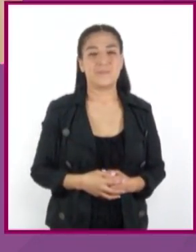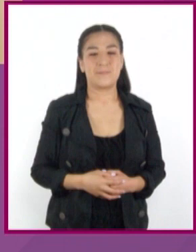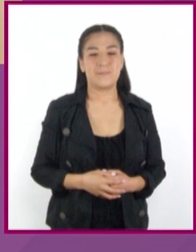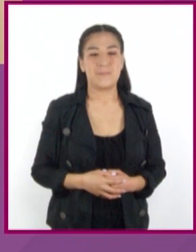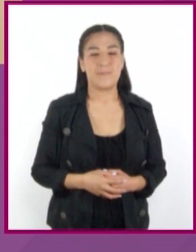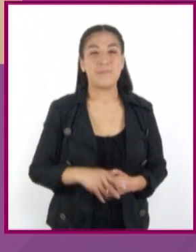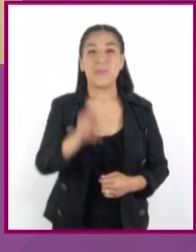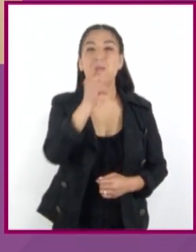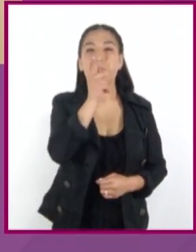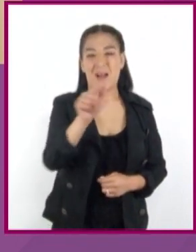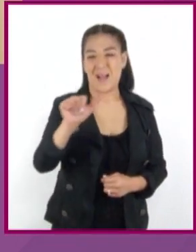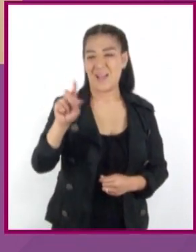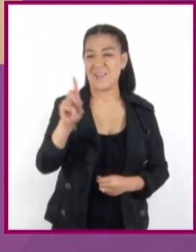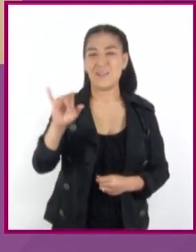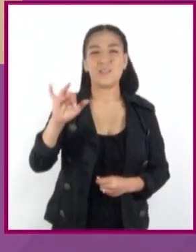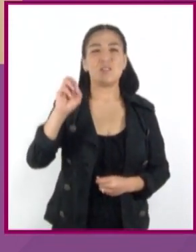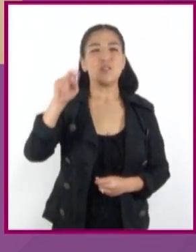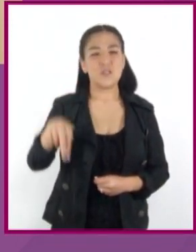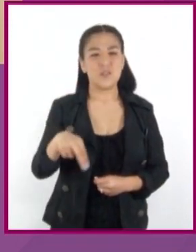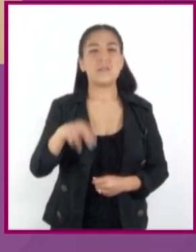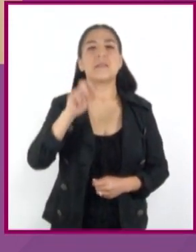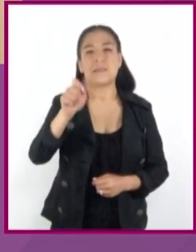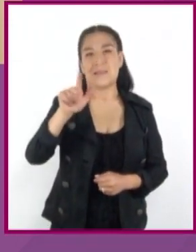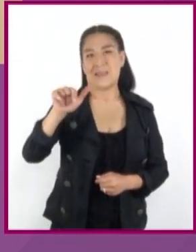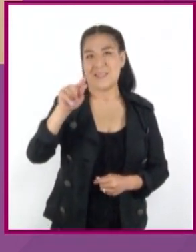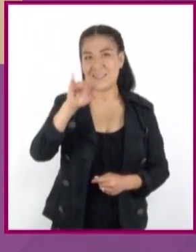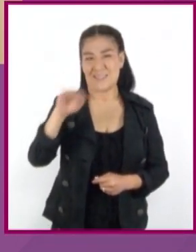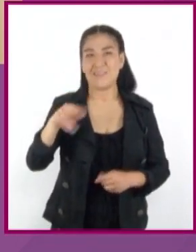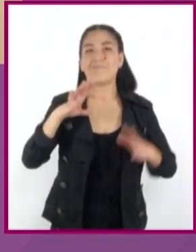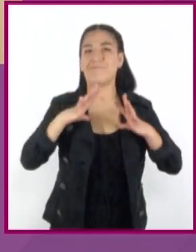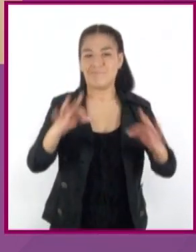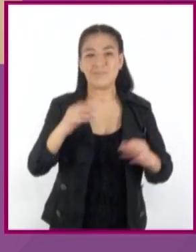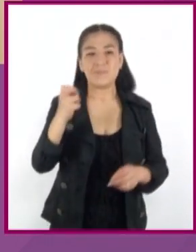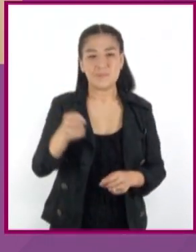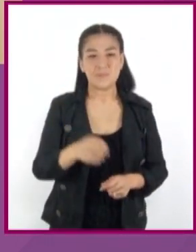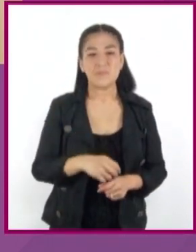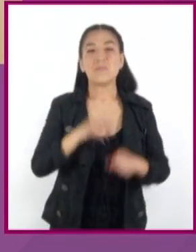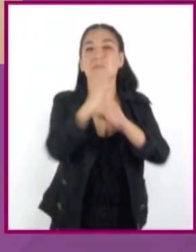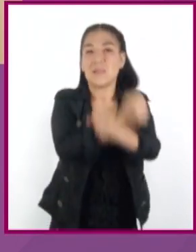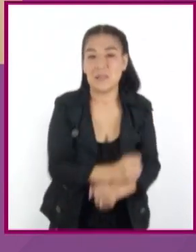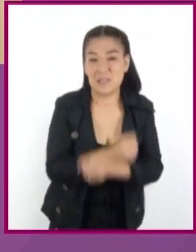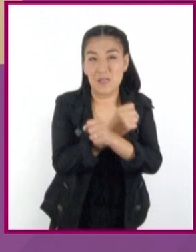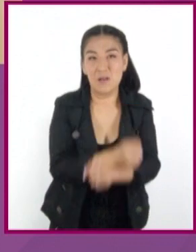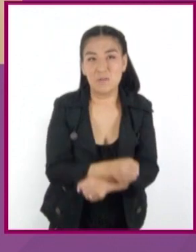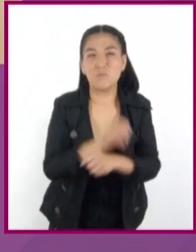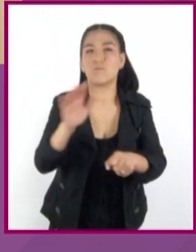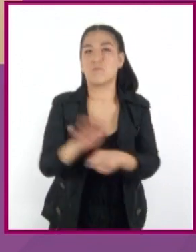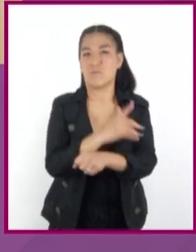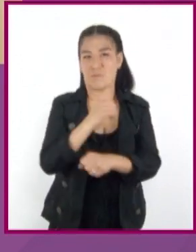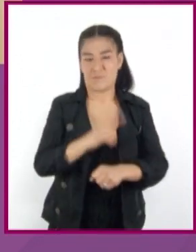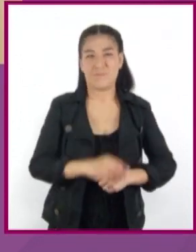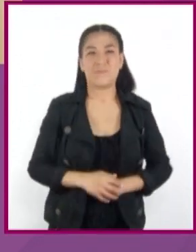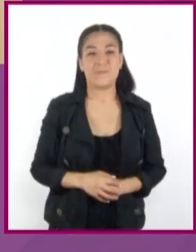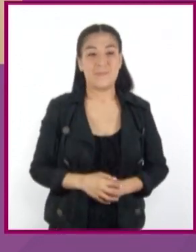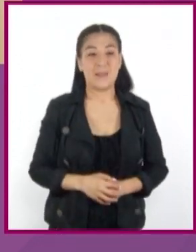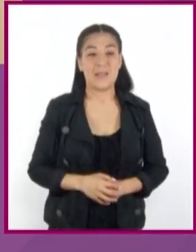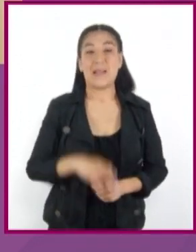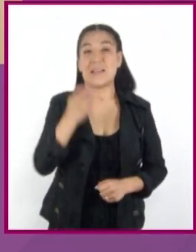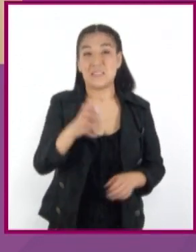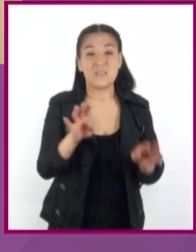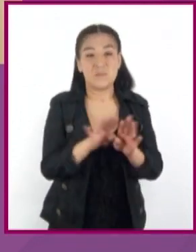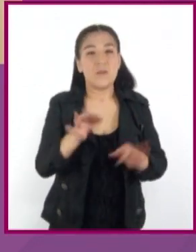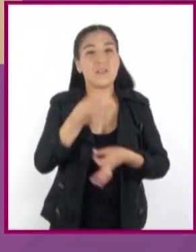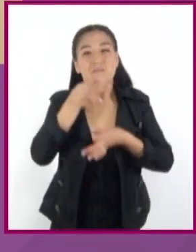La palabra adicción viene de latín y uno de esos significados es esclavizado por. El adicto es esclavo de una